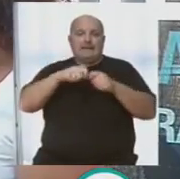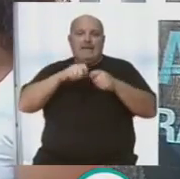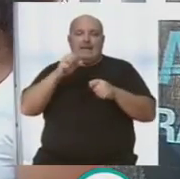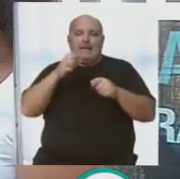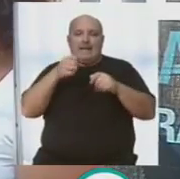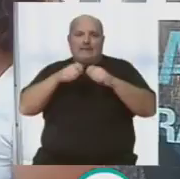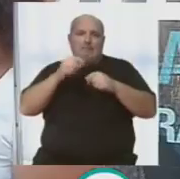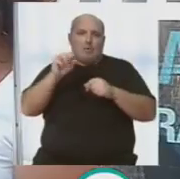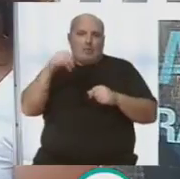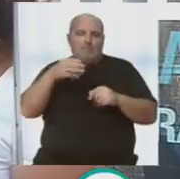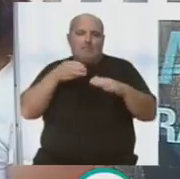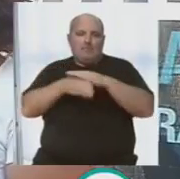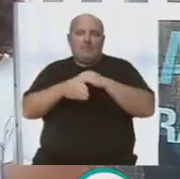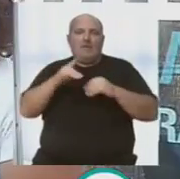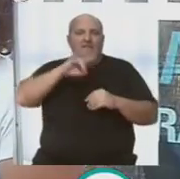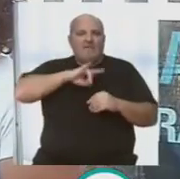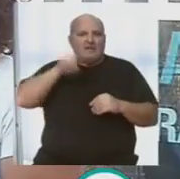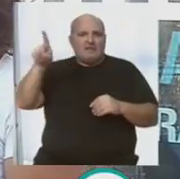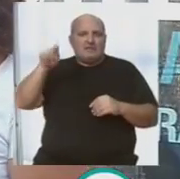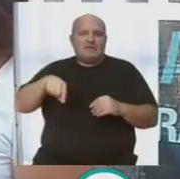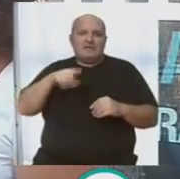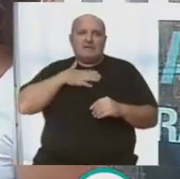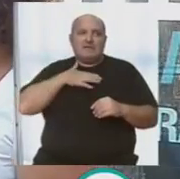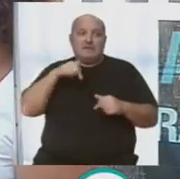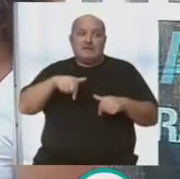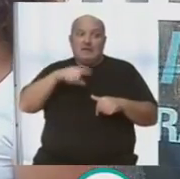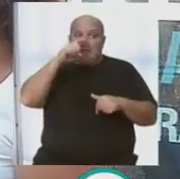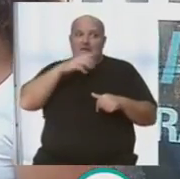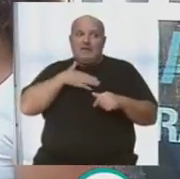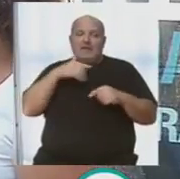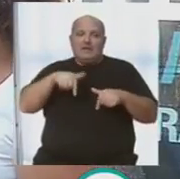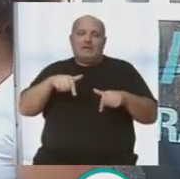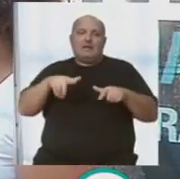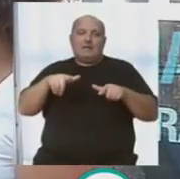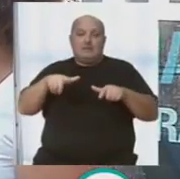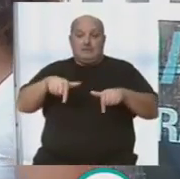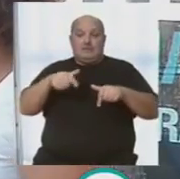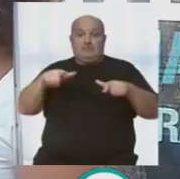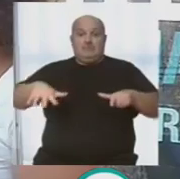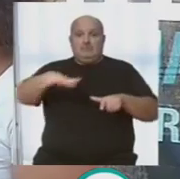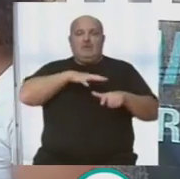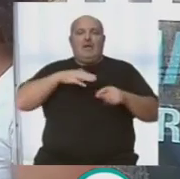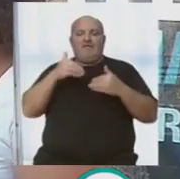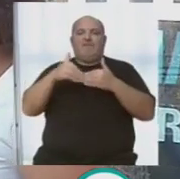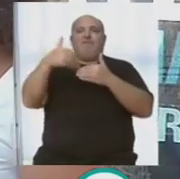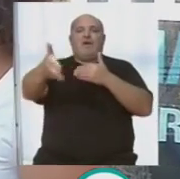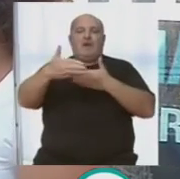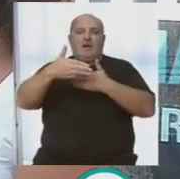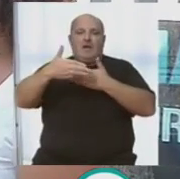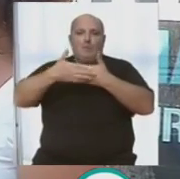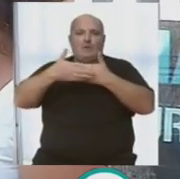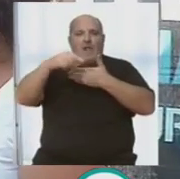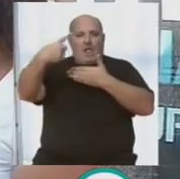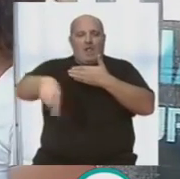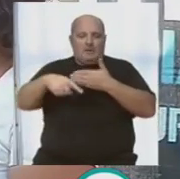de lo mejor, en el Falla, pero este año lo vamos a hacer también aquí en el Baluarte de la Candelaria, también pueden adquirir